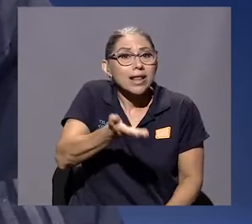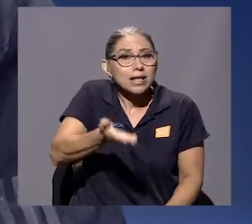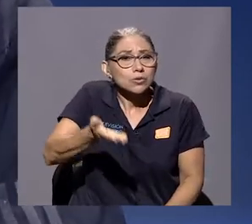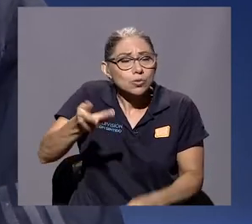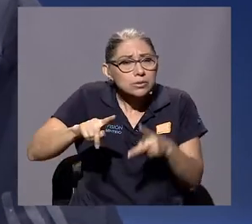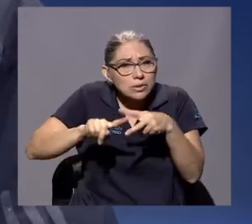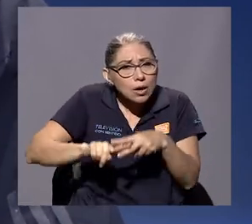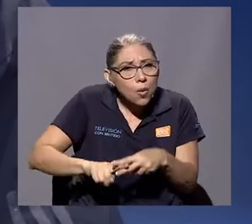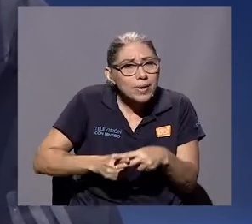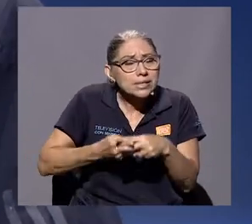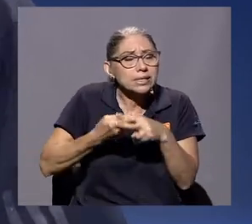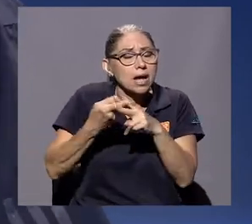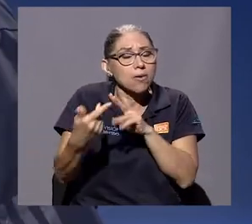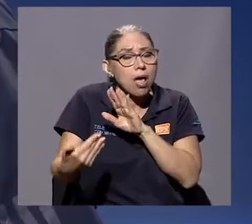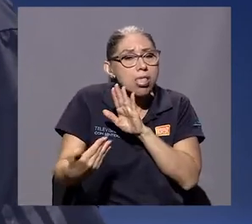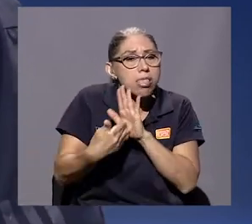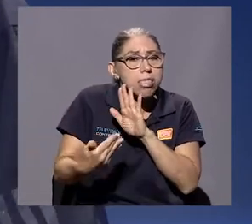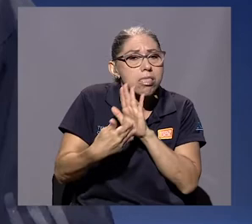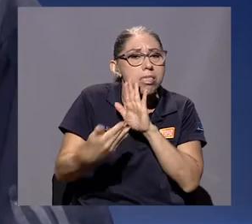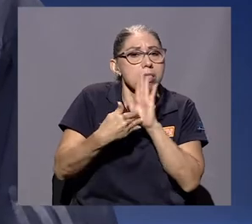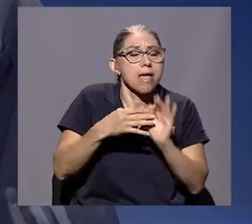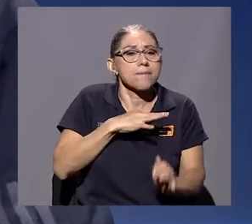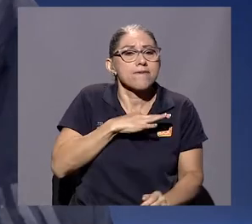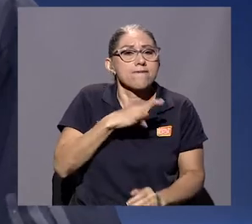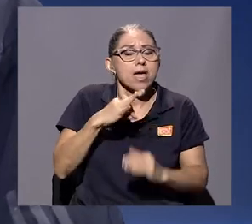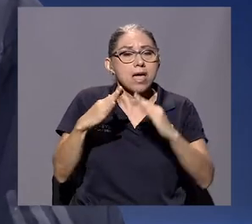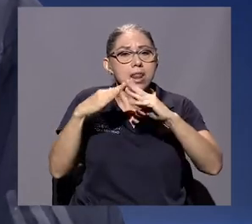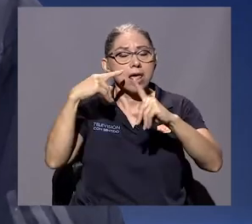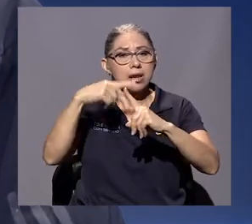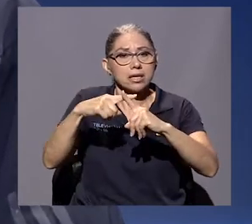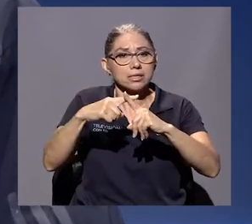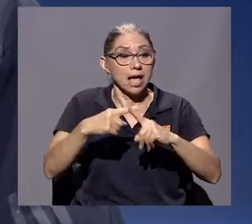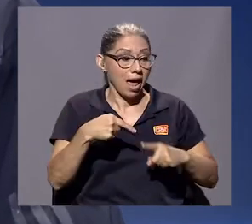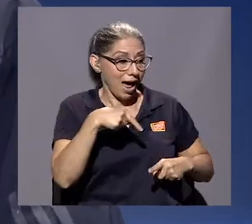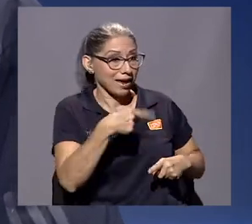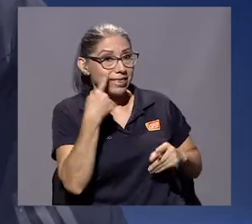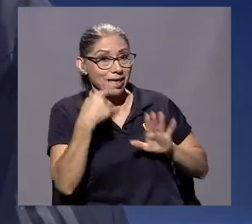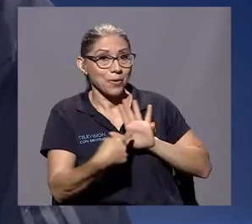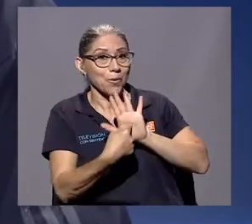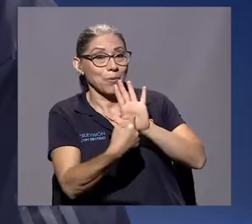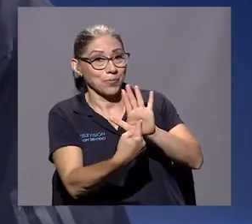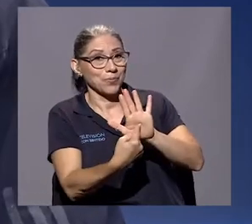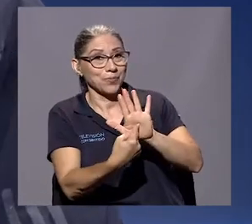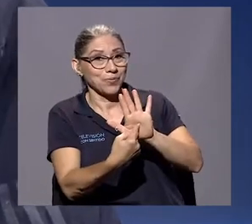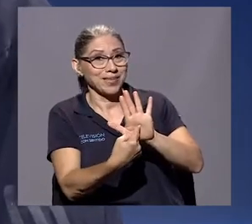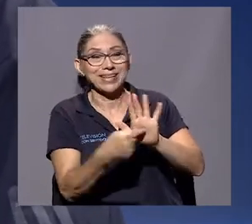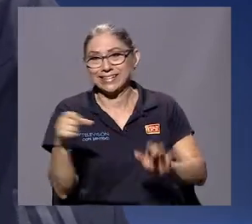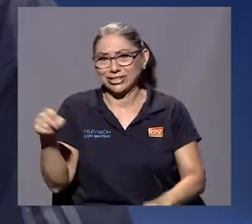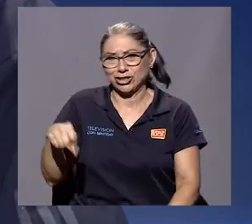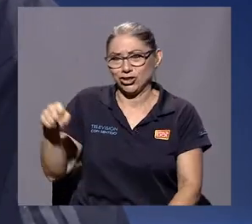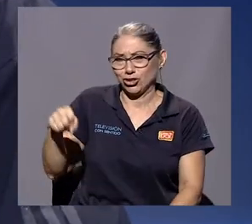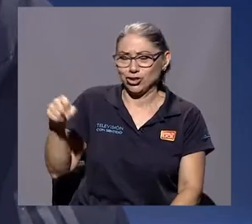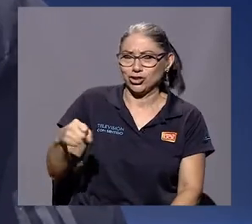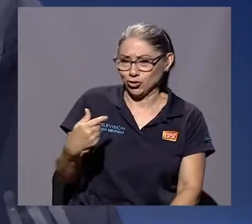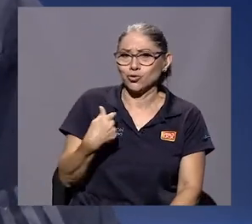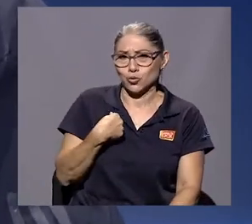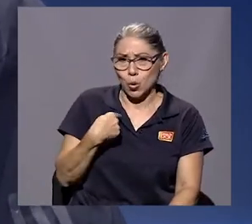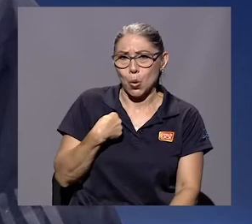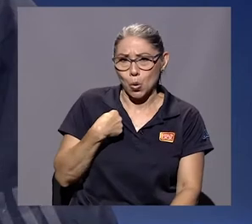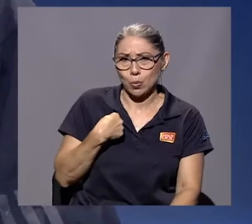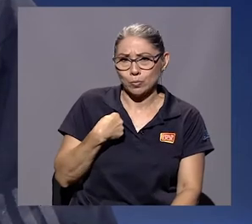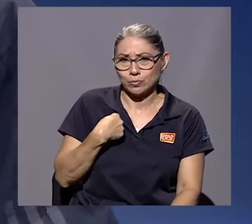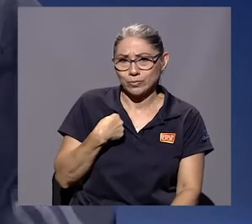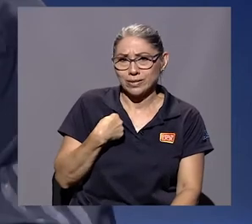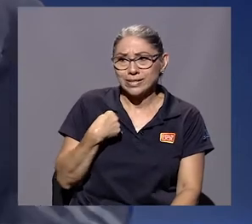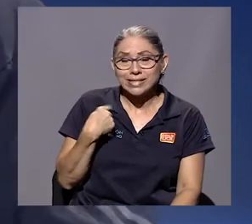comenzaron a golpear mi fe en la iglesia... Aquí tengo la primera reunión. Sí, sí, yo era